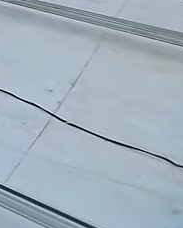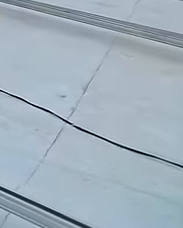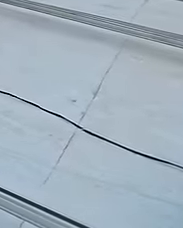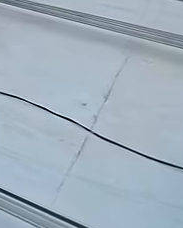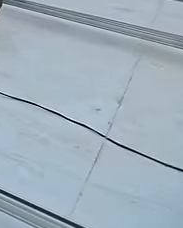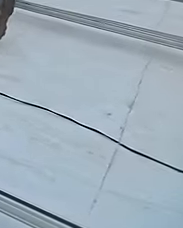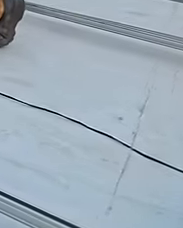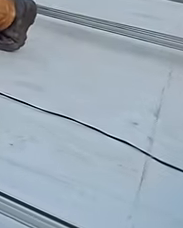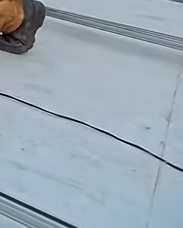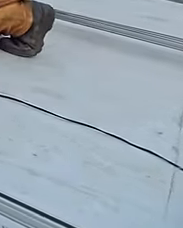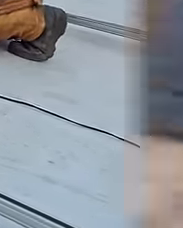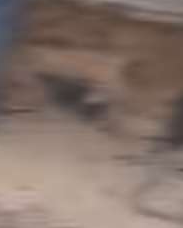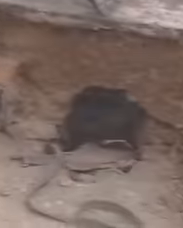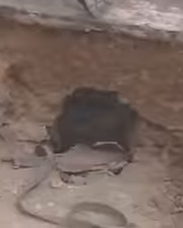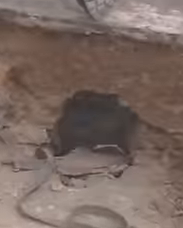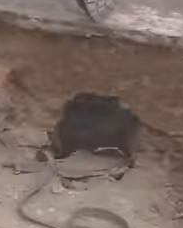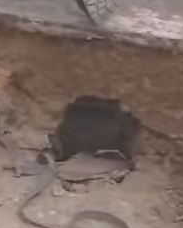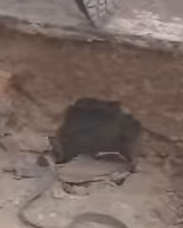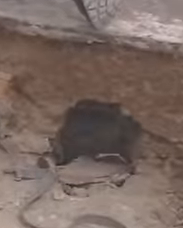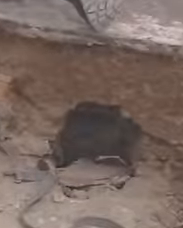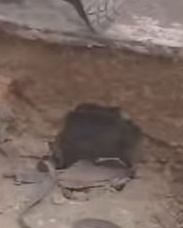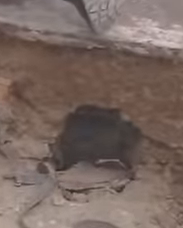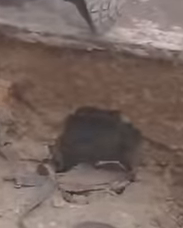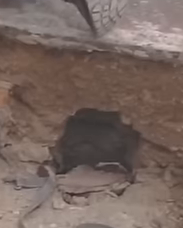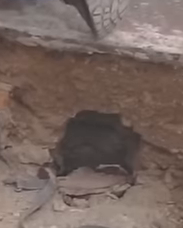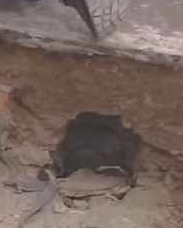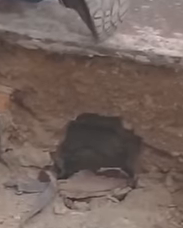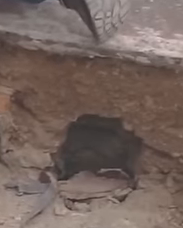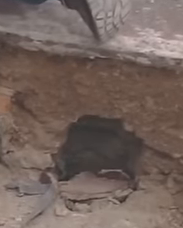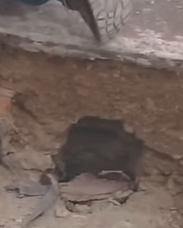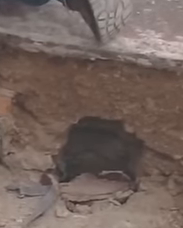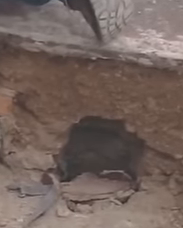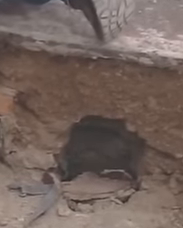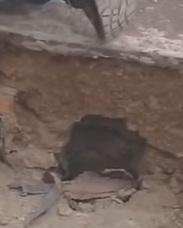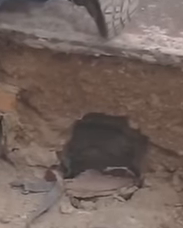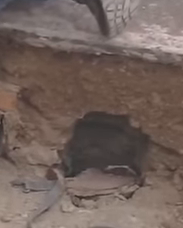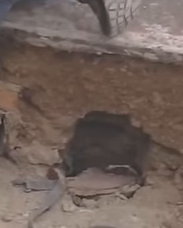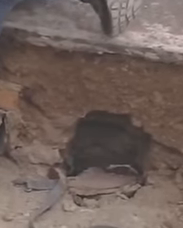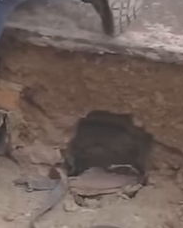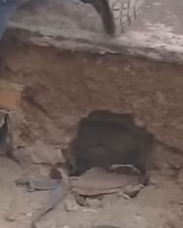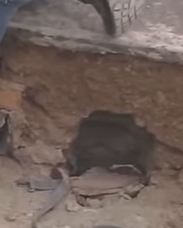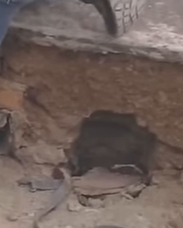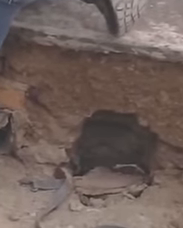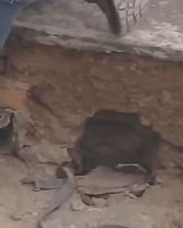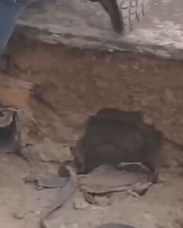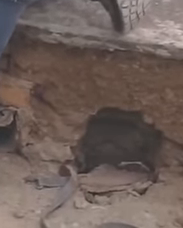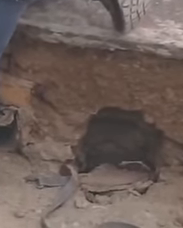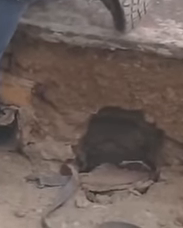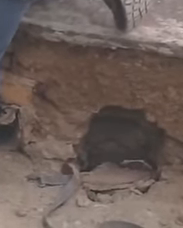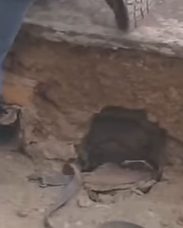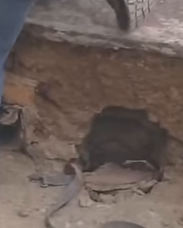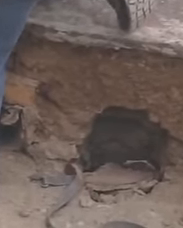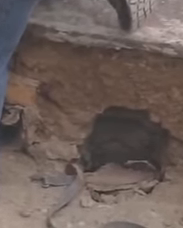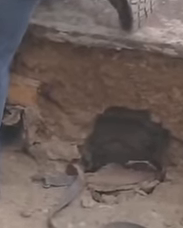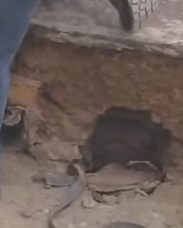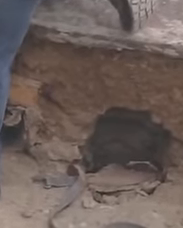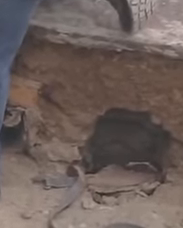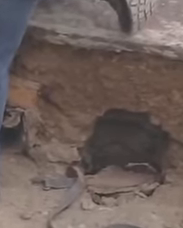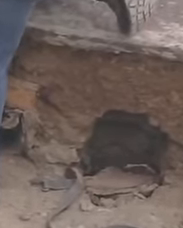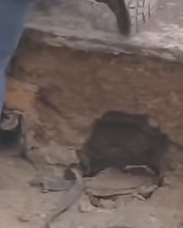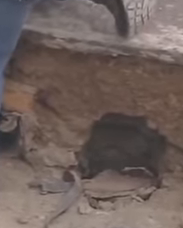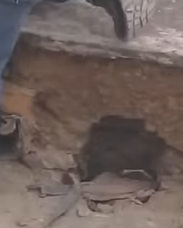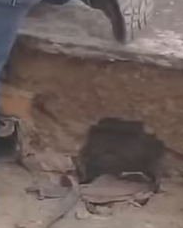la empresa al recibir la operación de esta mega obra. Además, aseguró que la Comisión Federal de Energía